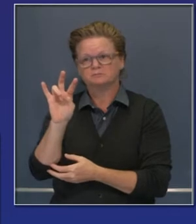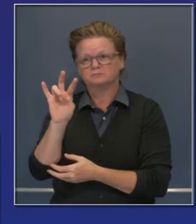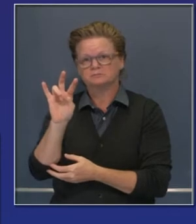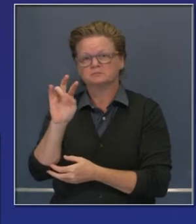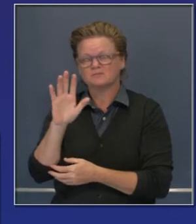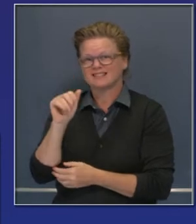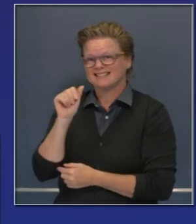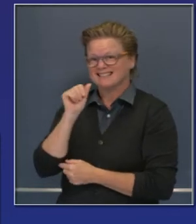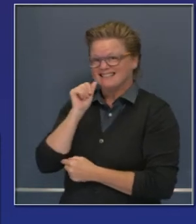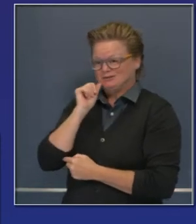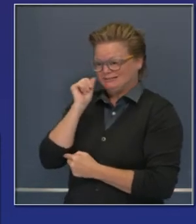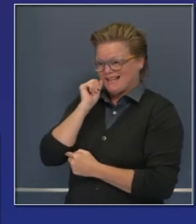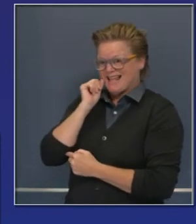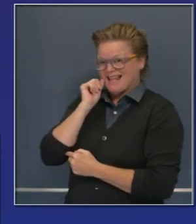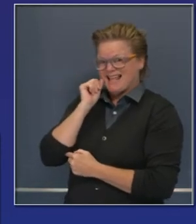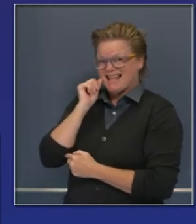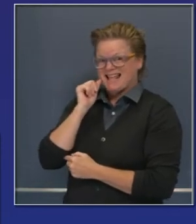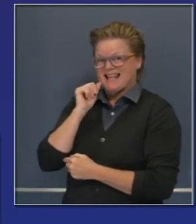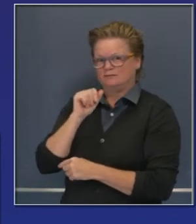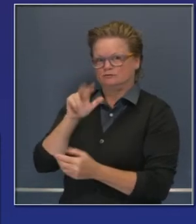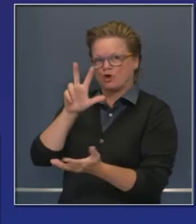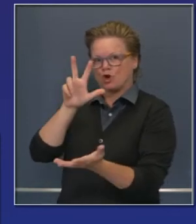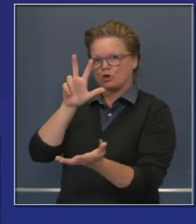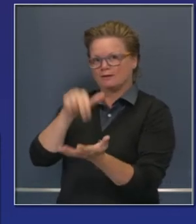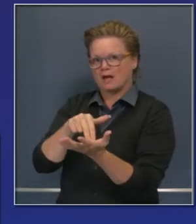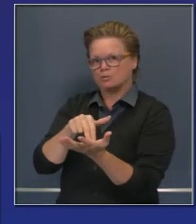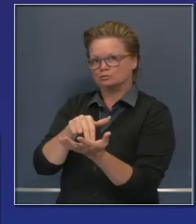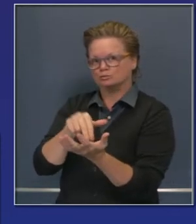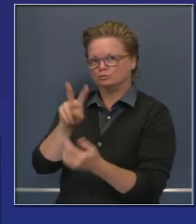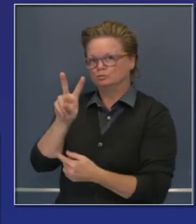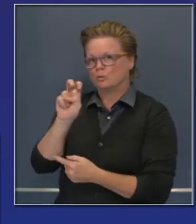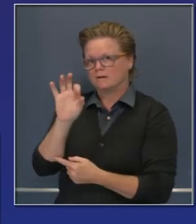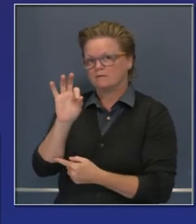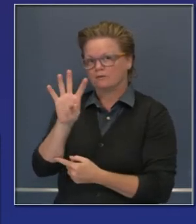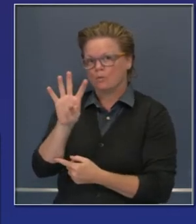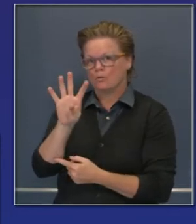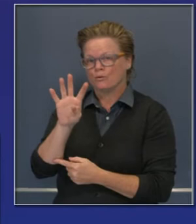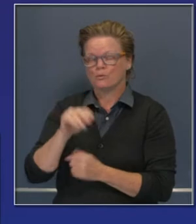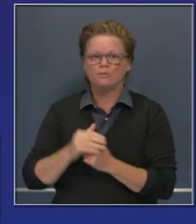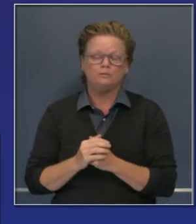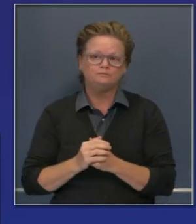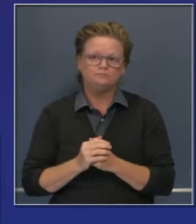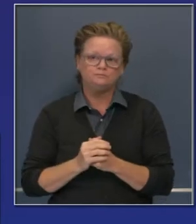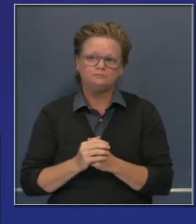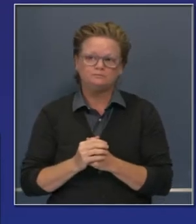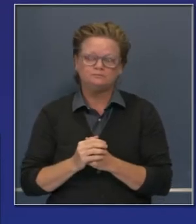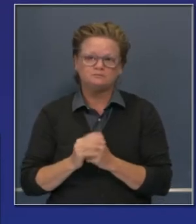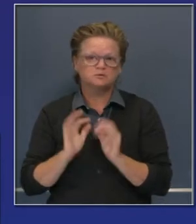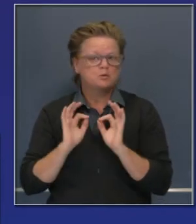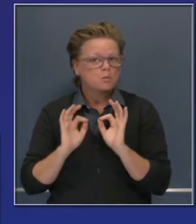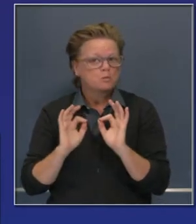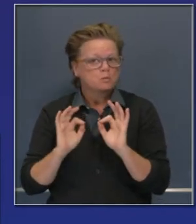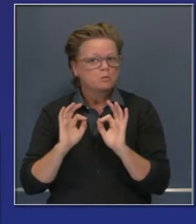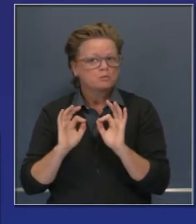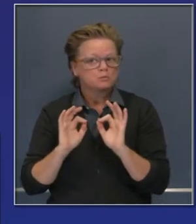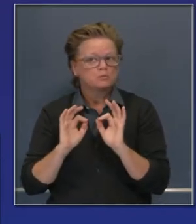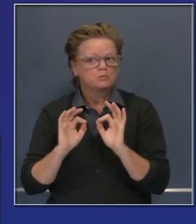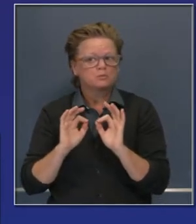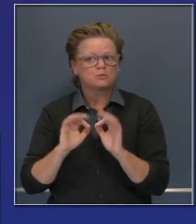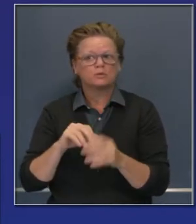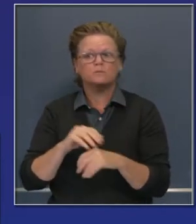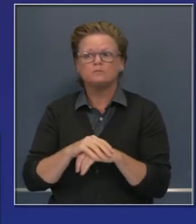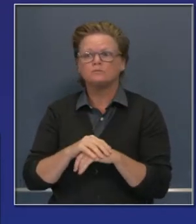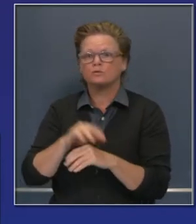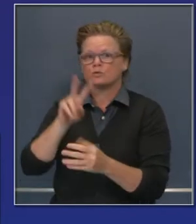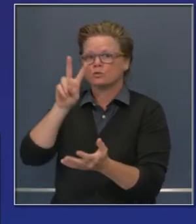septiembre. Ha aumentado un poco 3,417 en promedio de 7 días. Por cierto, esos 3